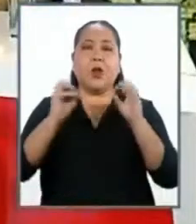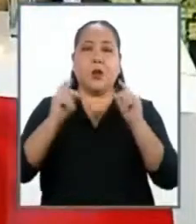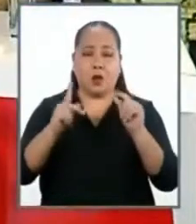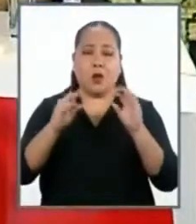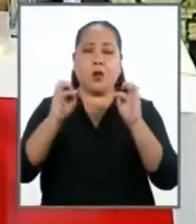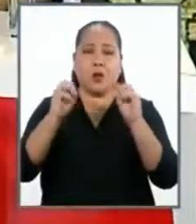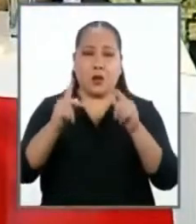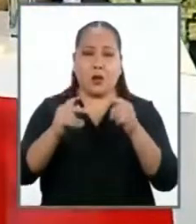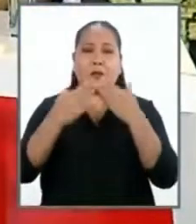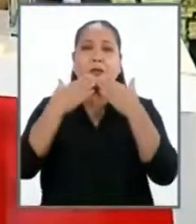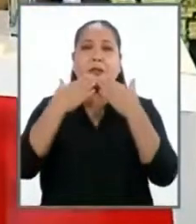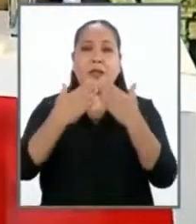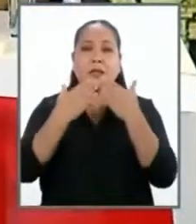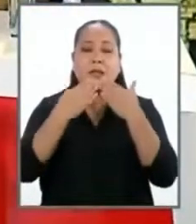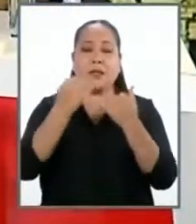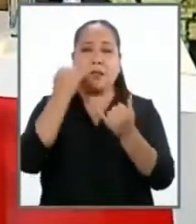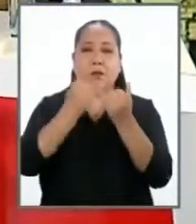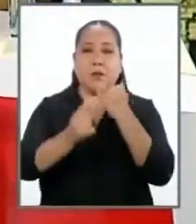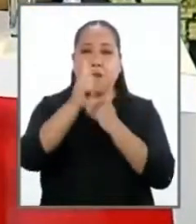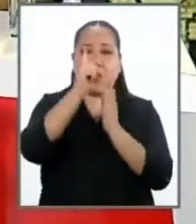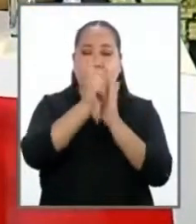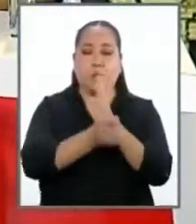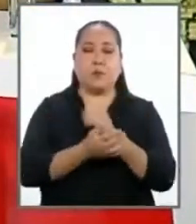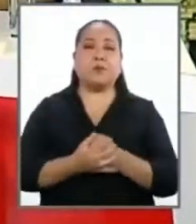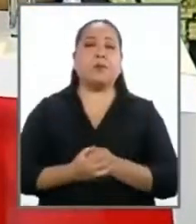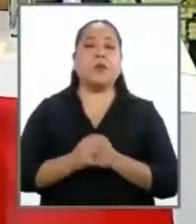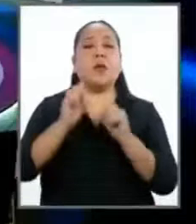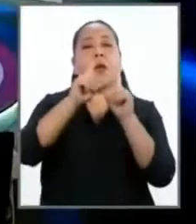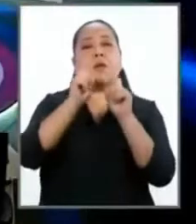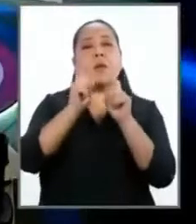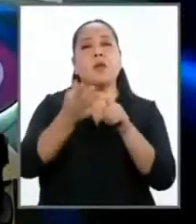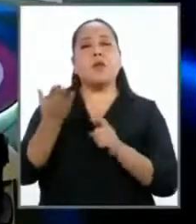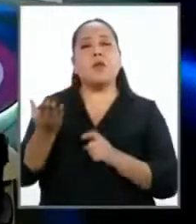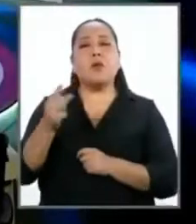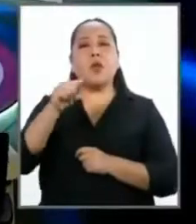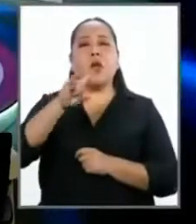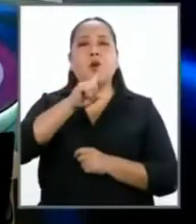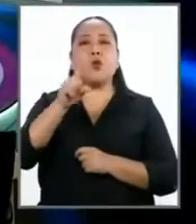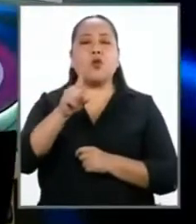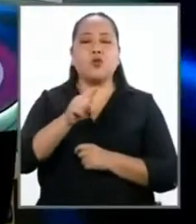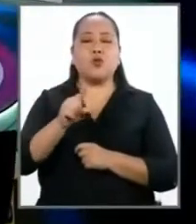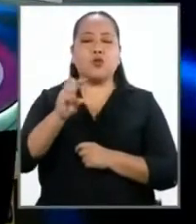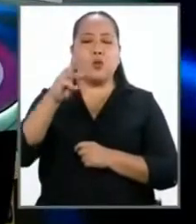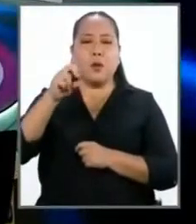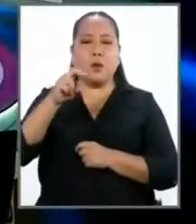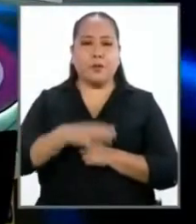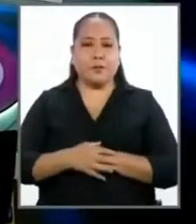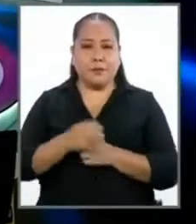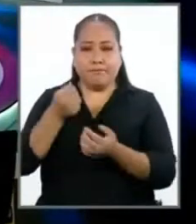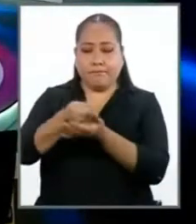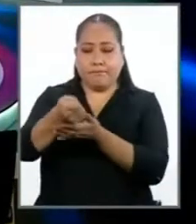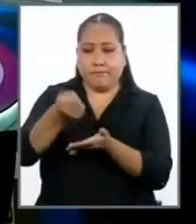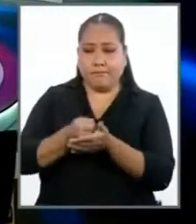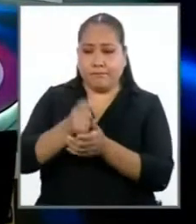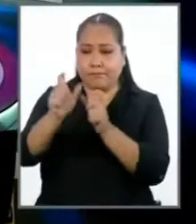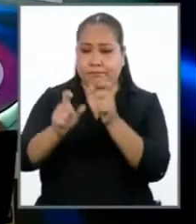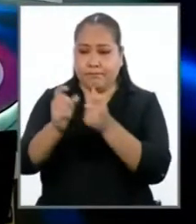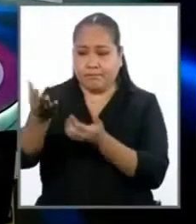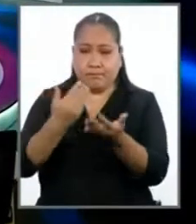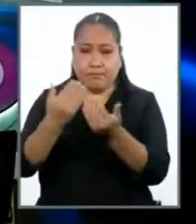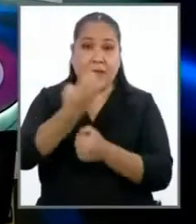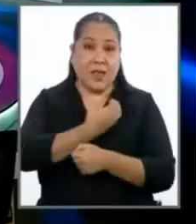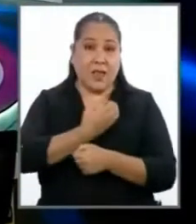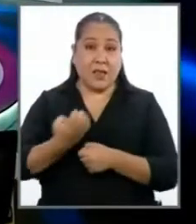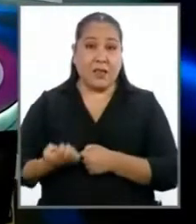Muchísimas gracias Si se cumplió el minuto. Bien, la pregunta para el candidato Julio Guzmán. La contratación pública es uno de los